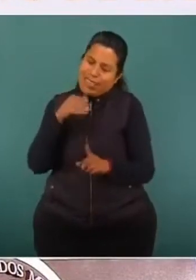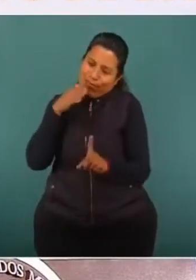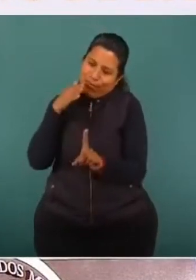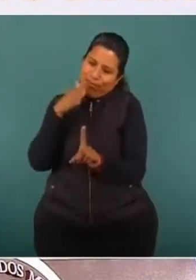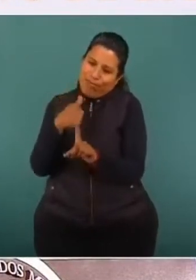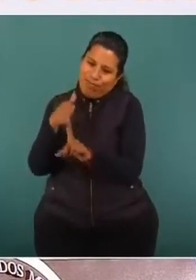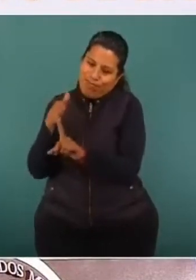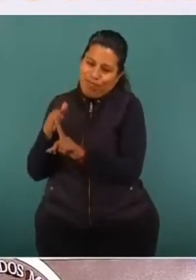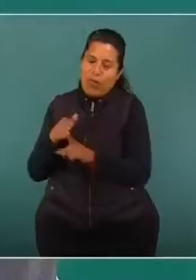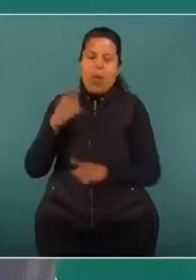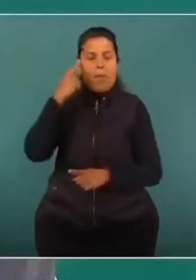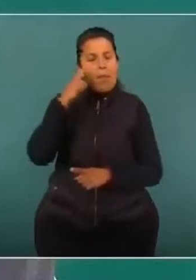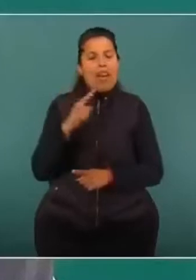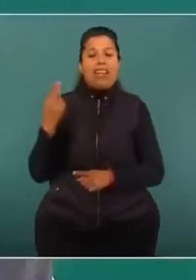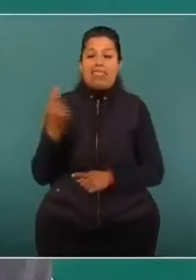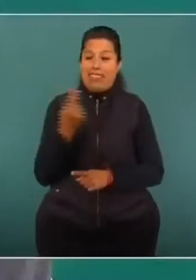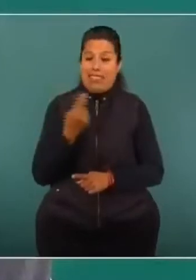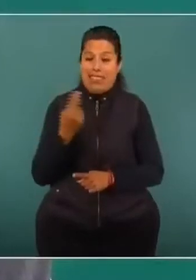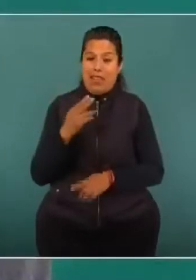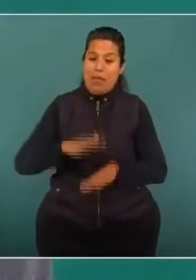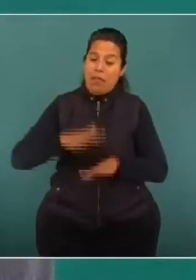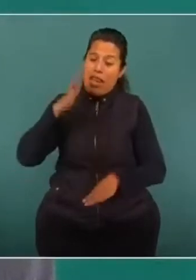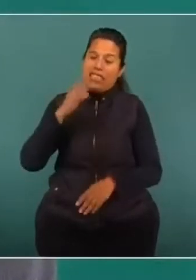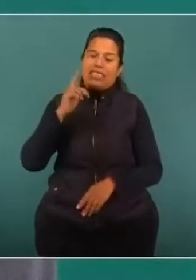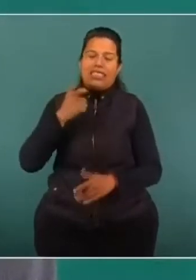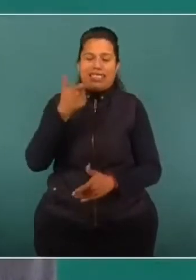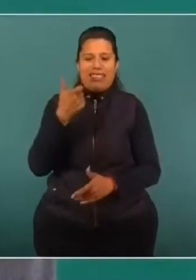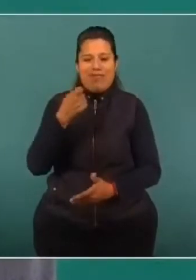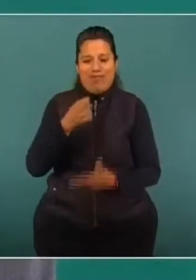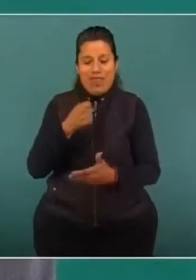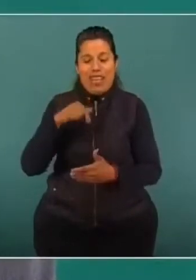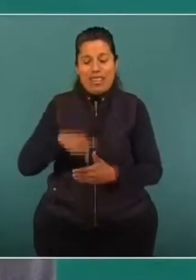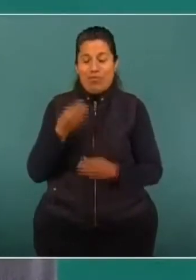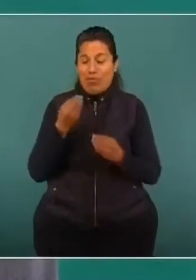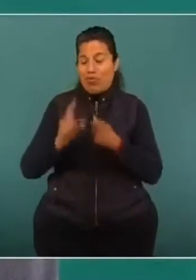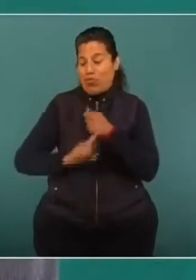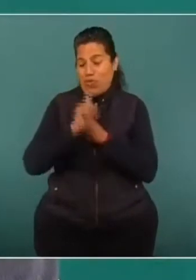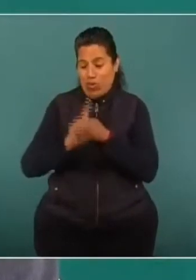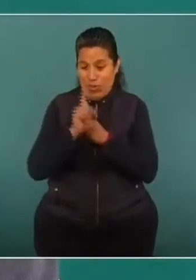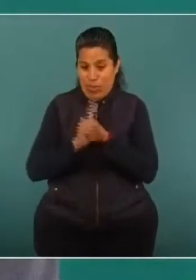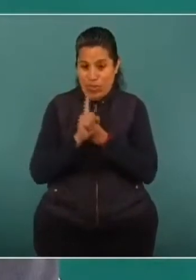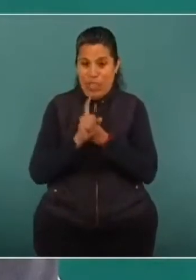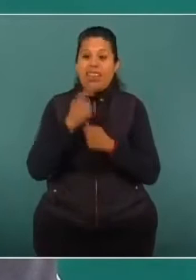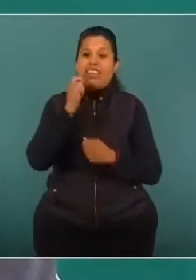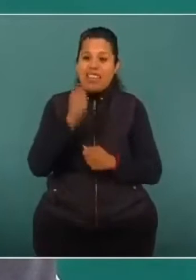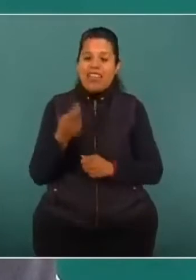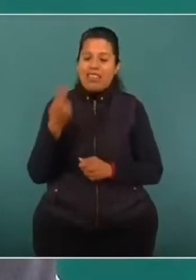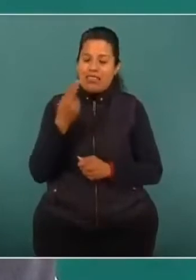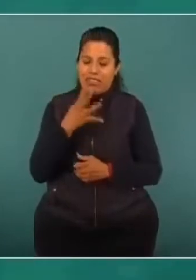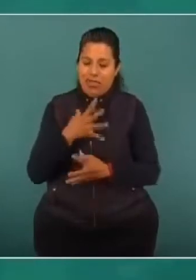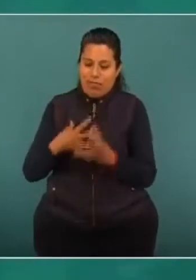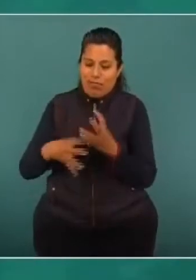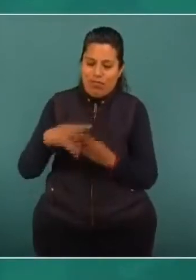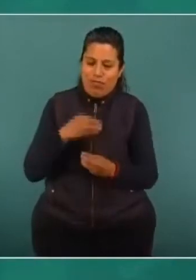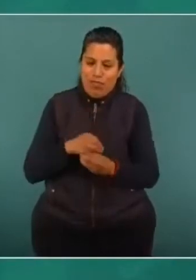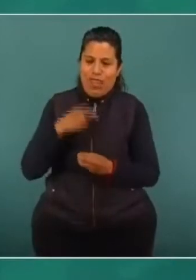poder solventar la mayor presión financiera que tiene el Estado y que es la inversión en